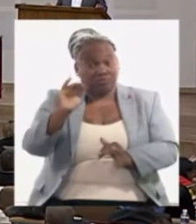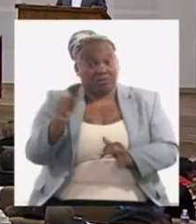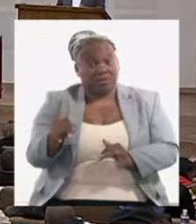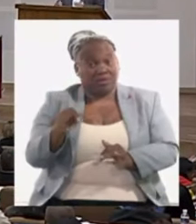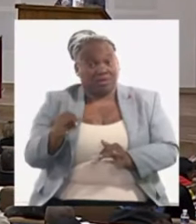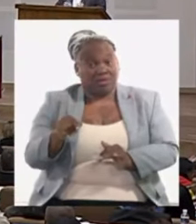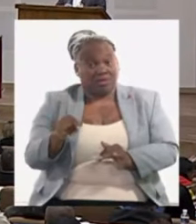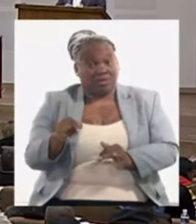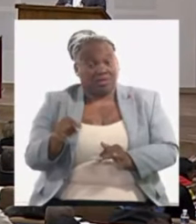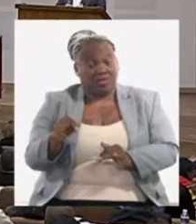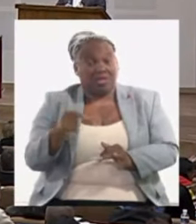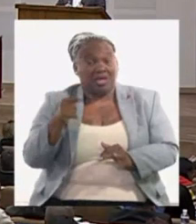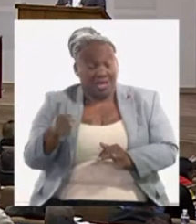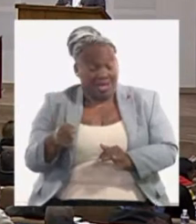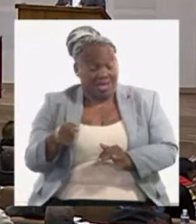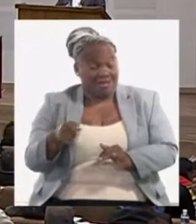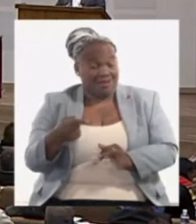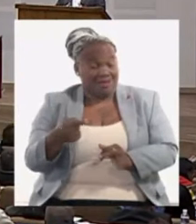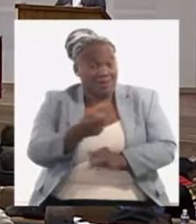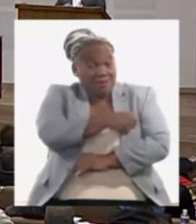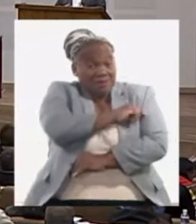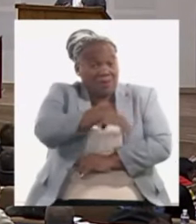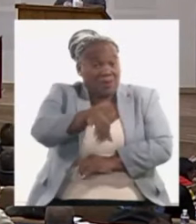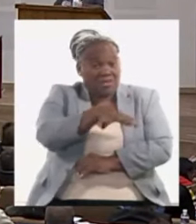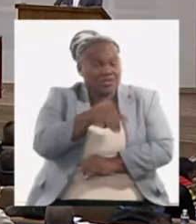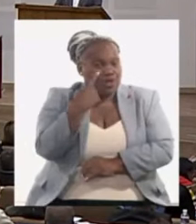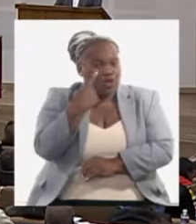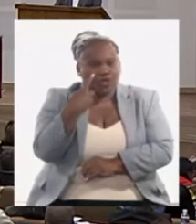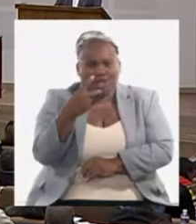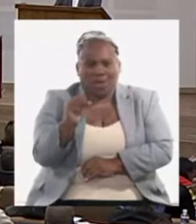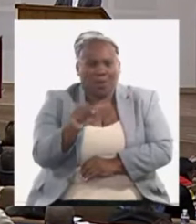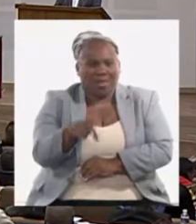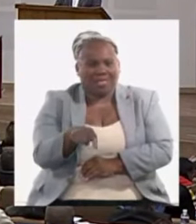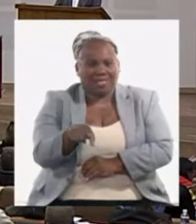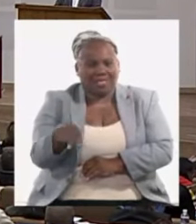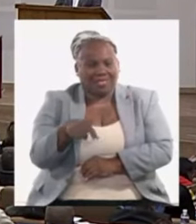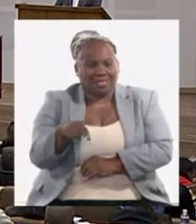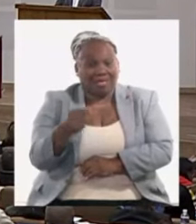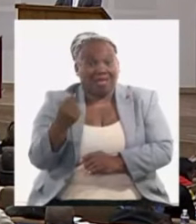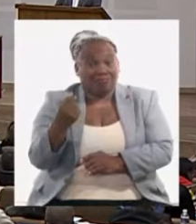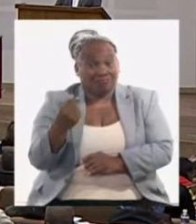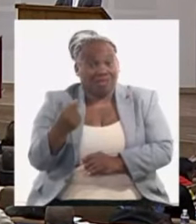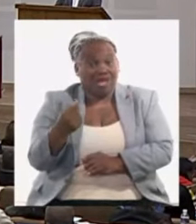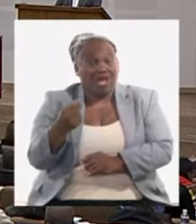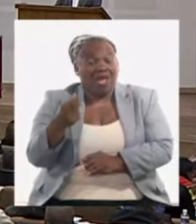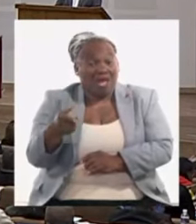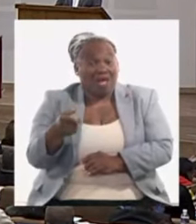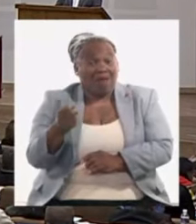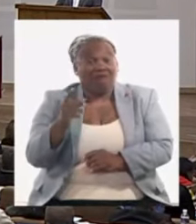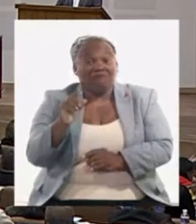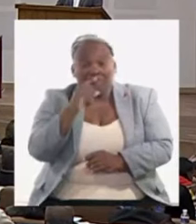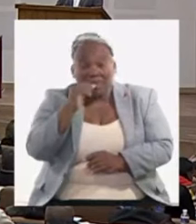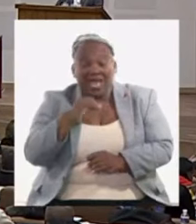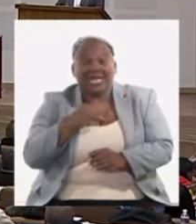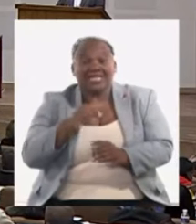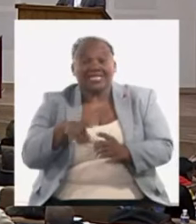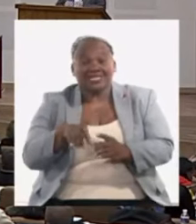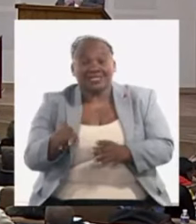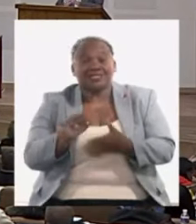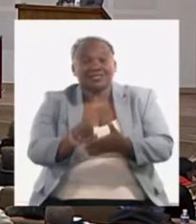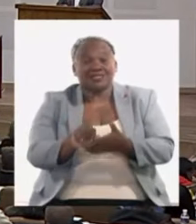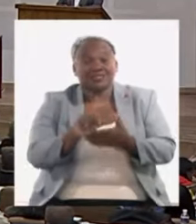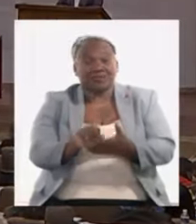minorista sin embargo la población no aprecia que haya un incremento real en la oferta física de bienes y servicios